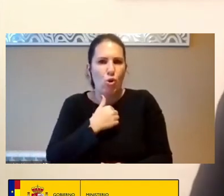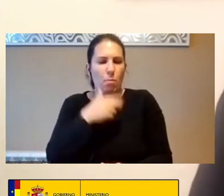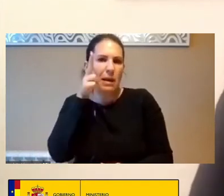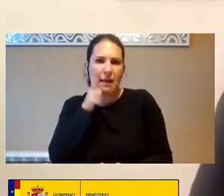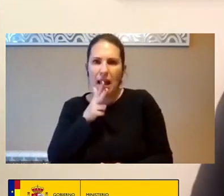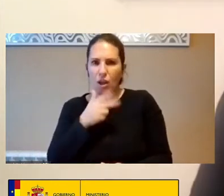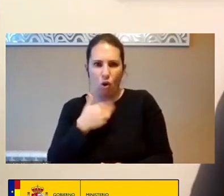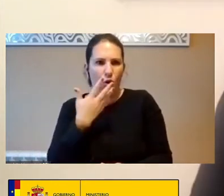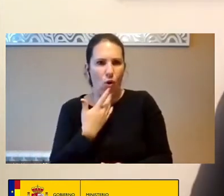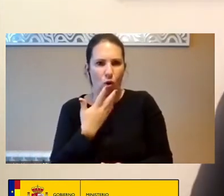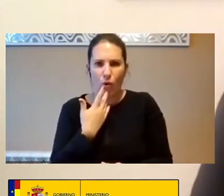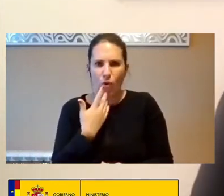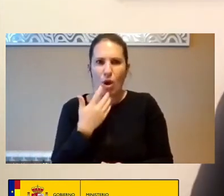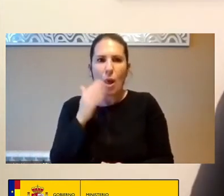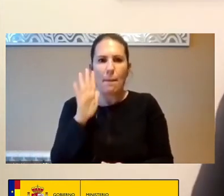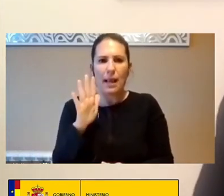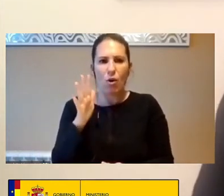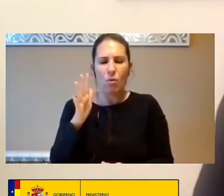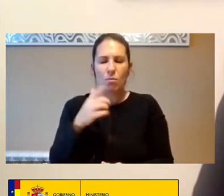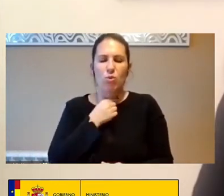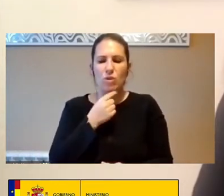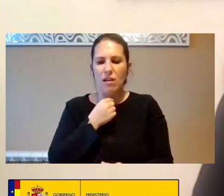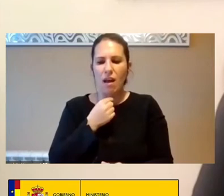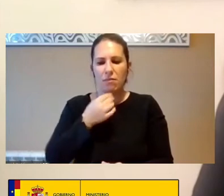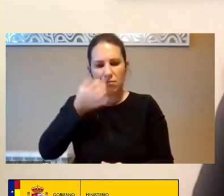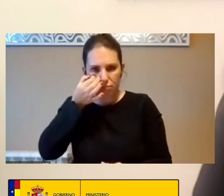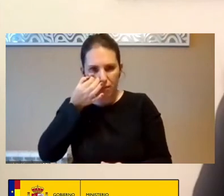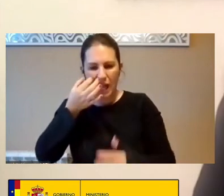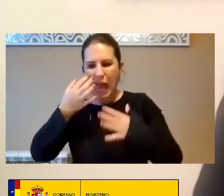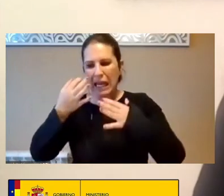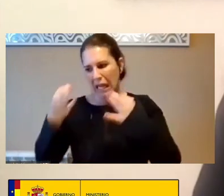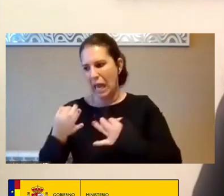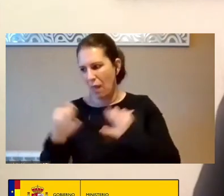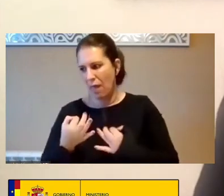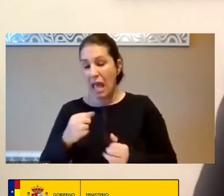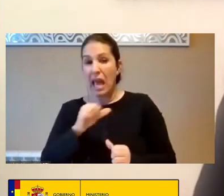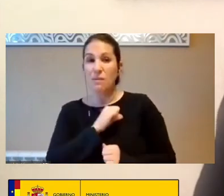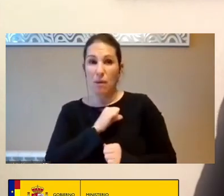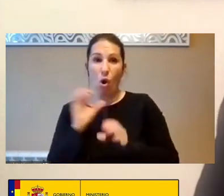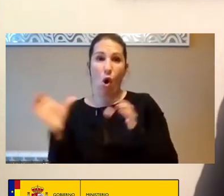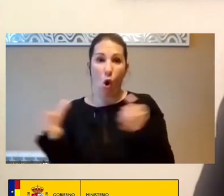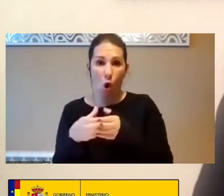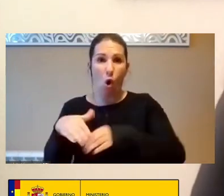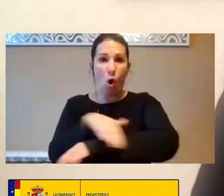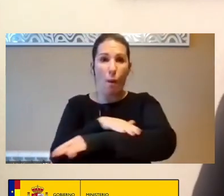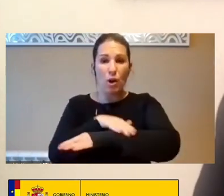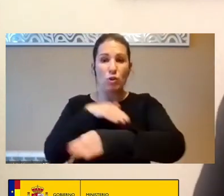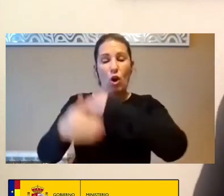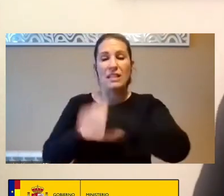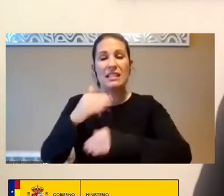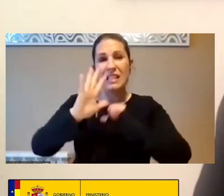En la Práctica Y Por eso Espero Que Que La Nueva Generación De Gobiernos Progresistas En Latinoamérica